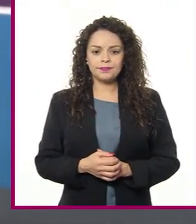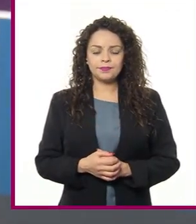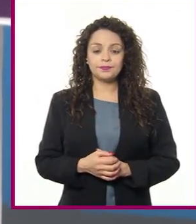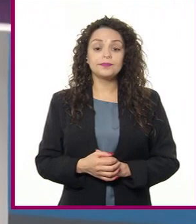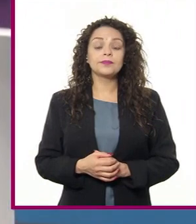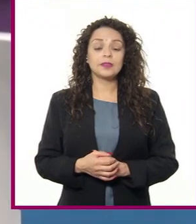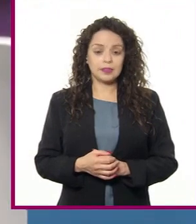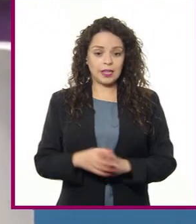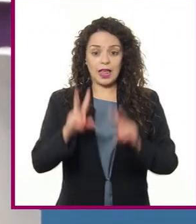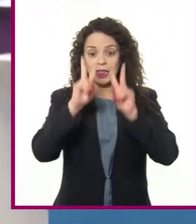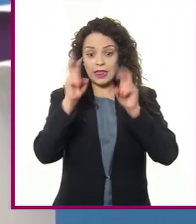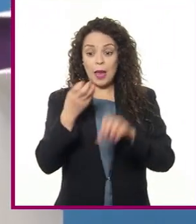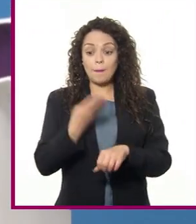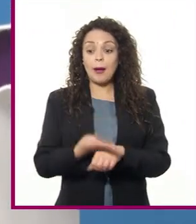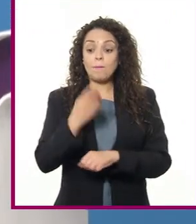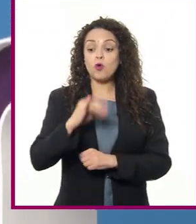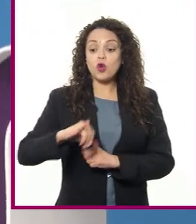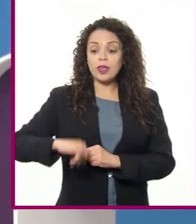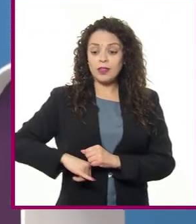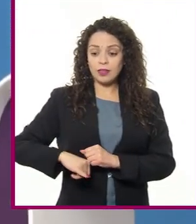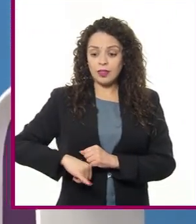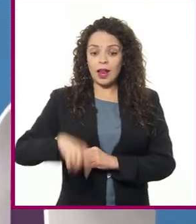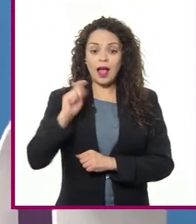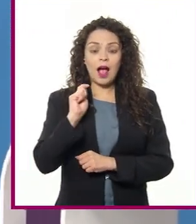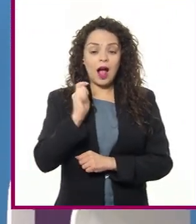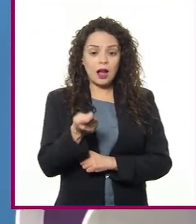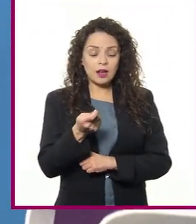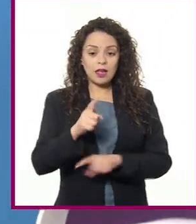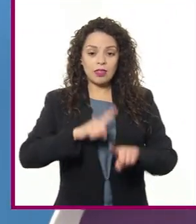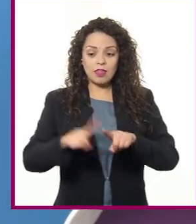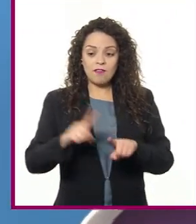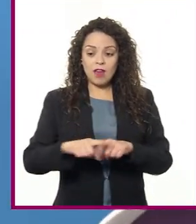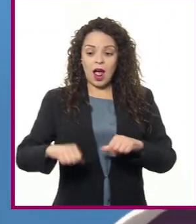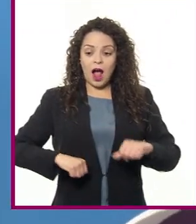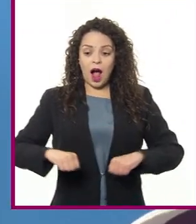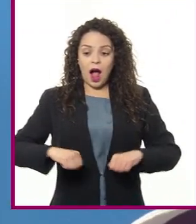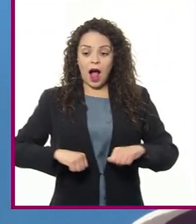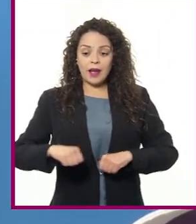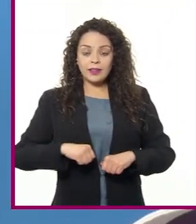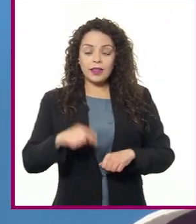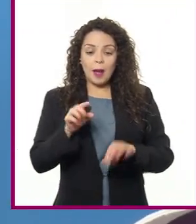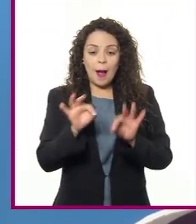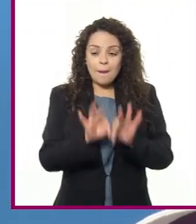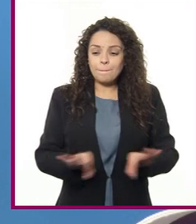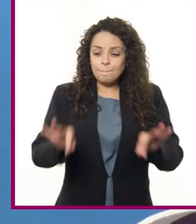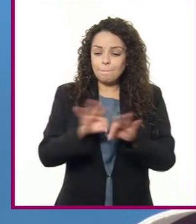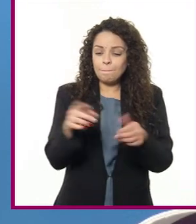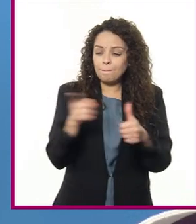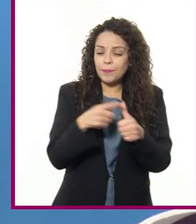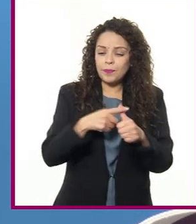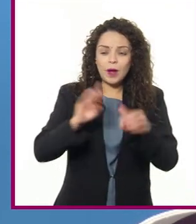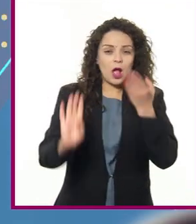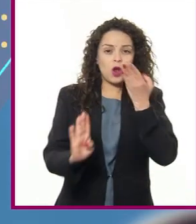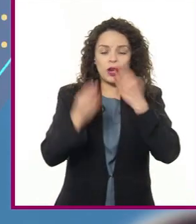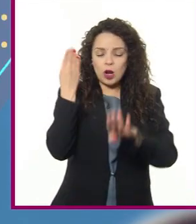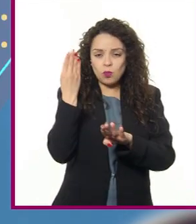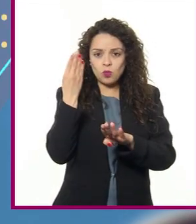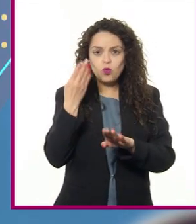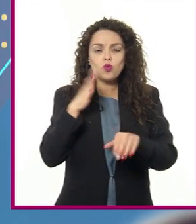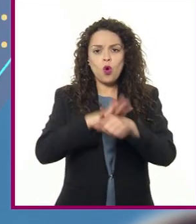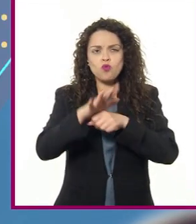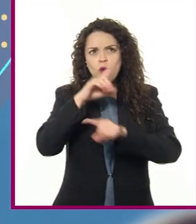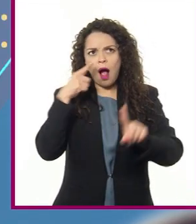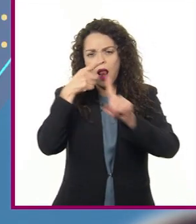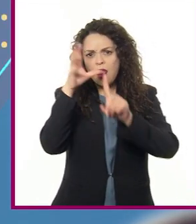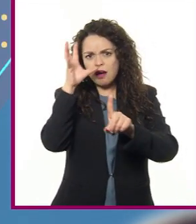un tema muy interesante, la distribución de las actividades económicas primarias en el mundo. Y el propósito será